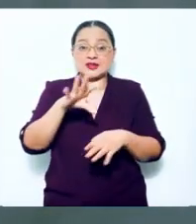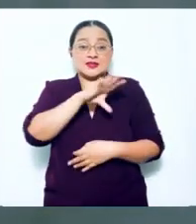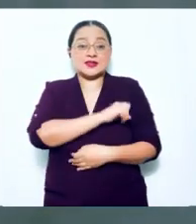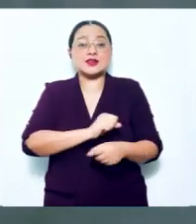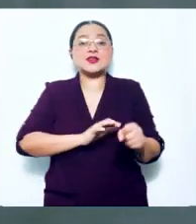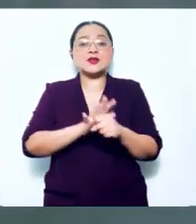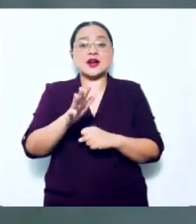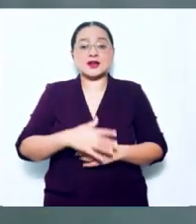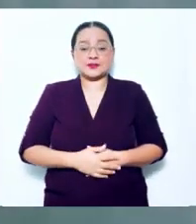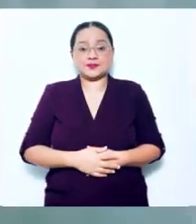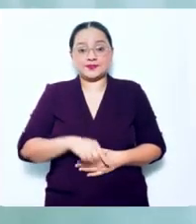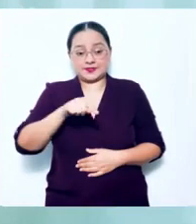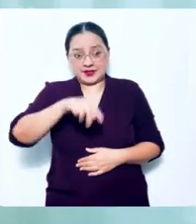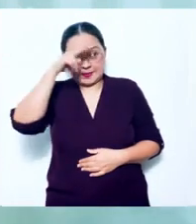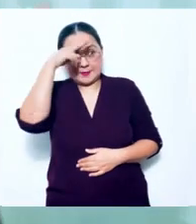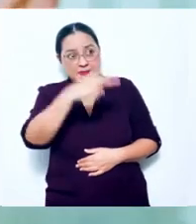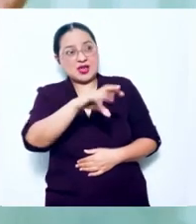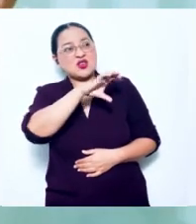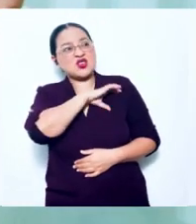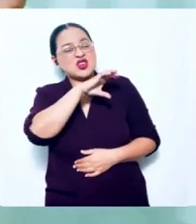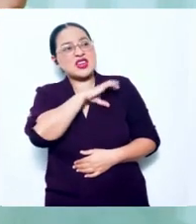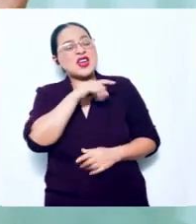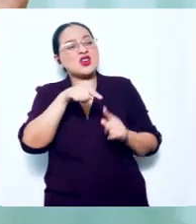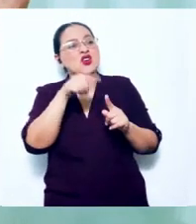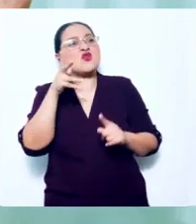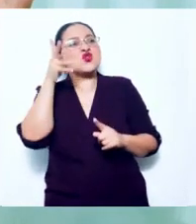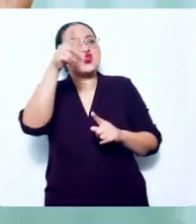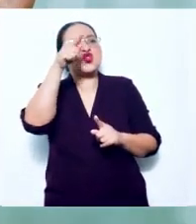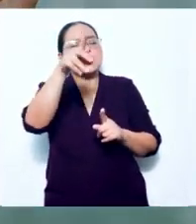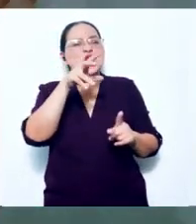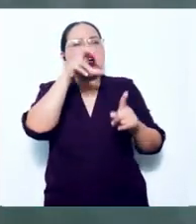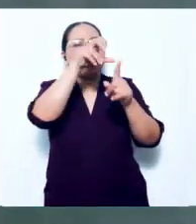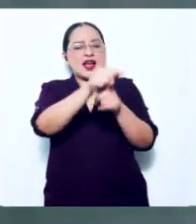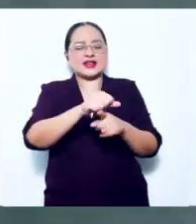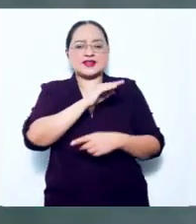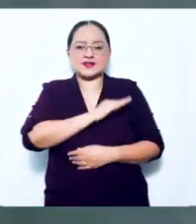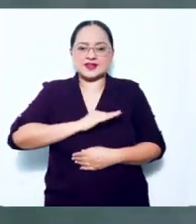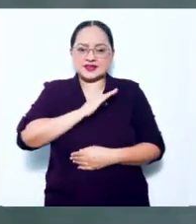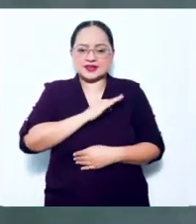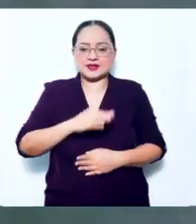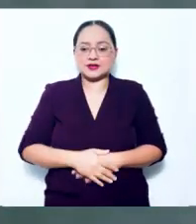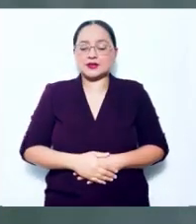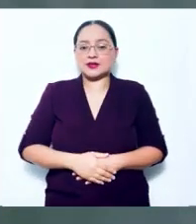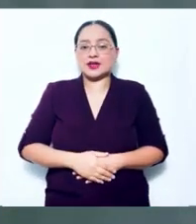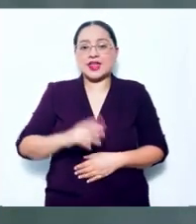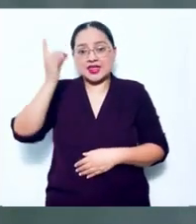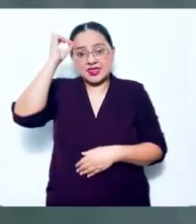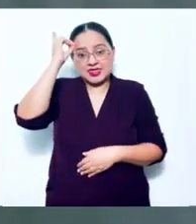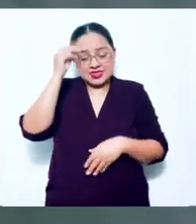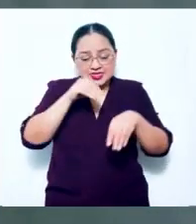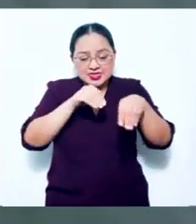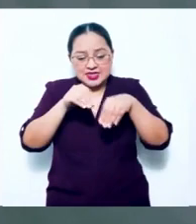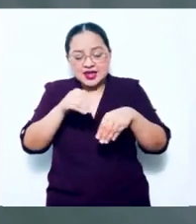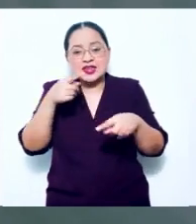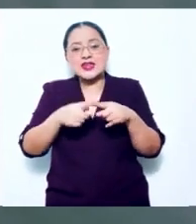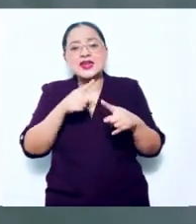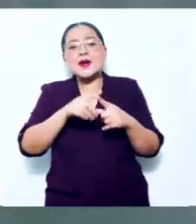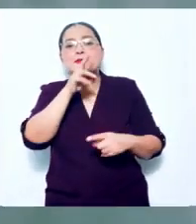favorita? México te quiero feliz. ¿Quién era mejor en ajedrez, tú o tu mamá?